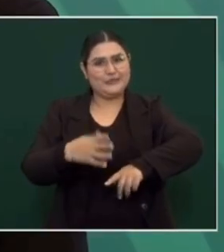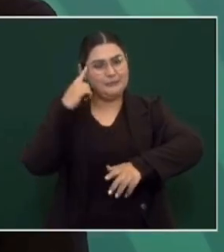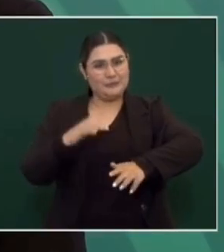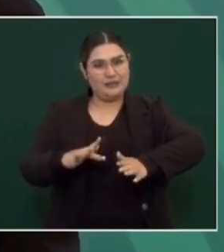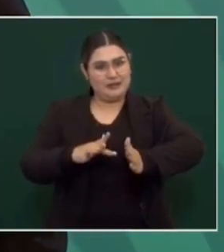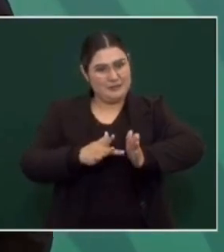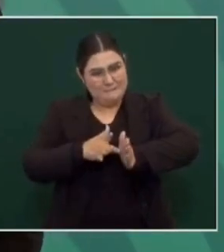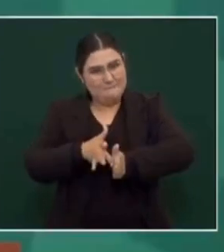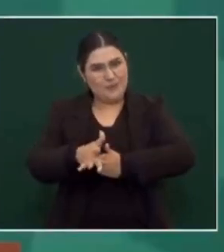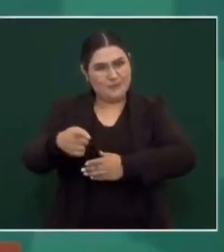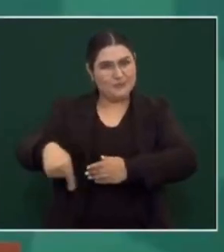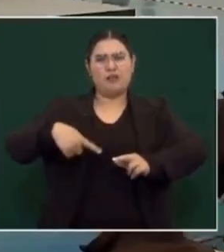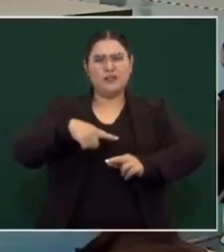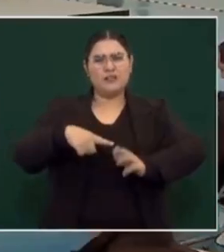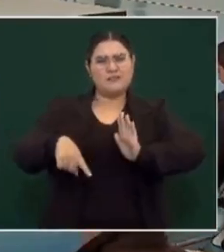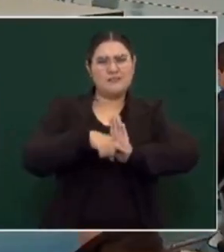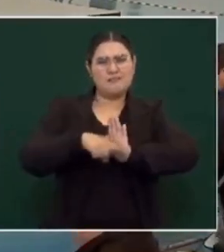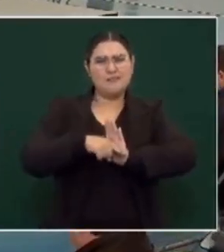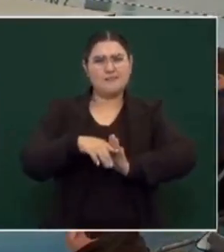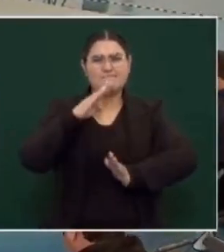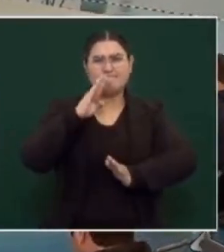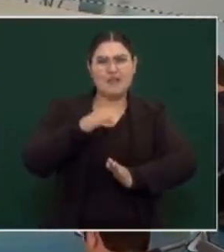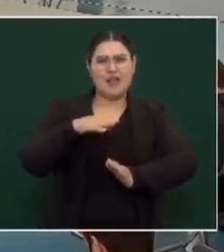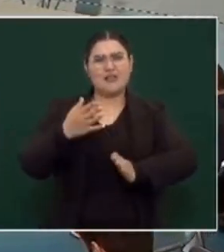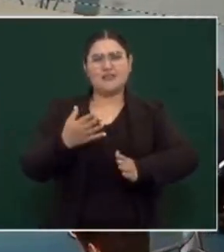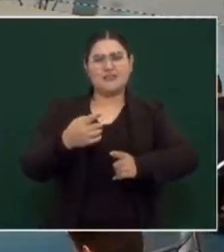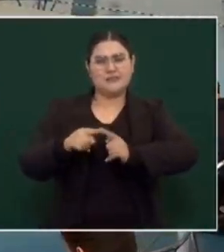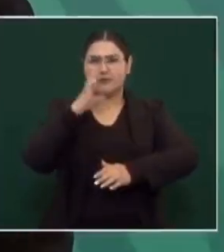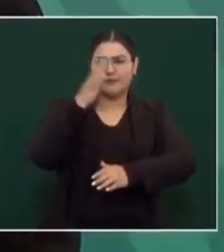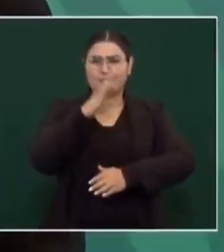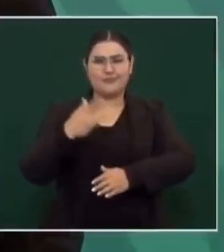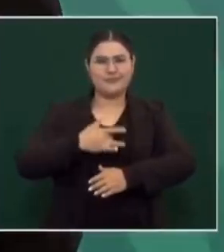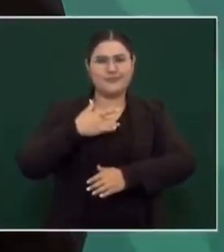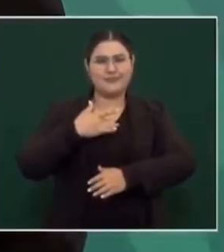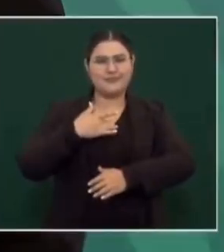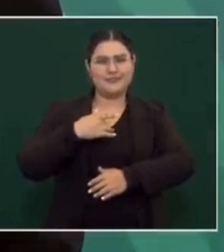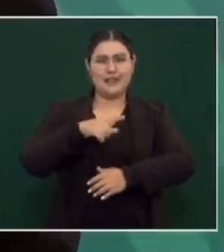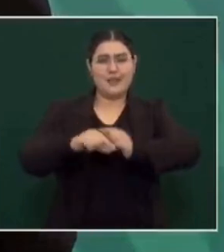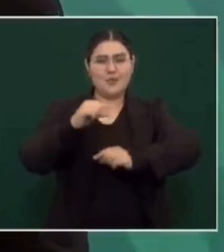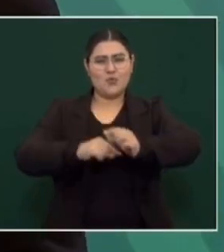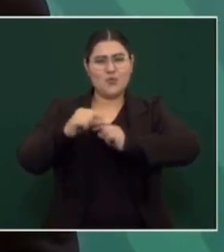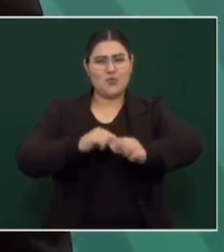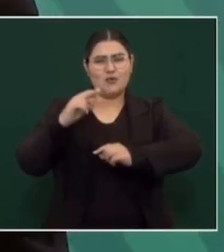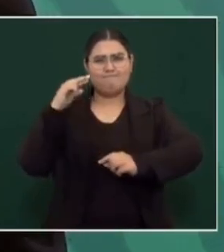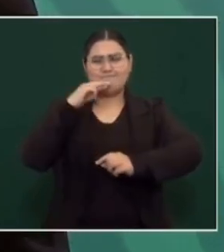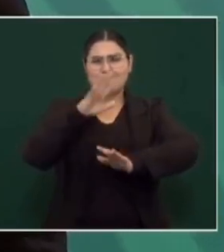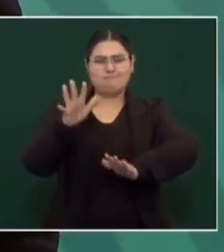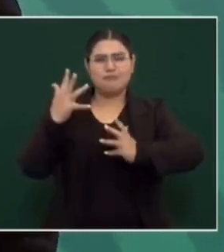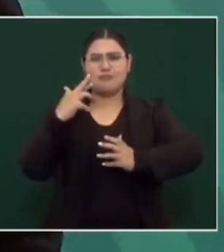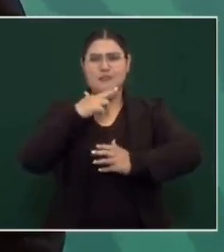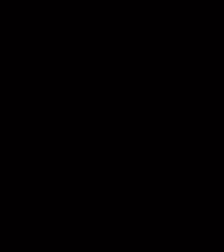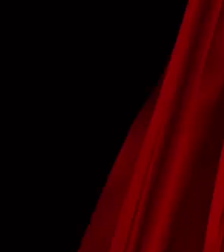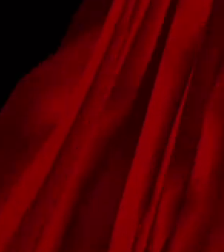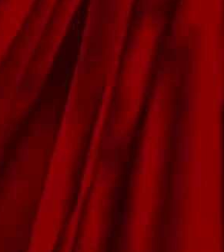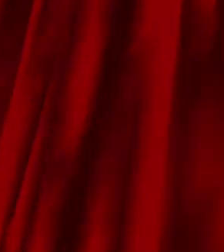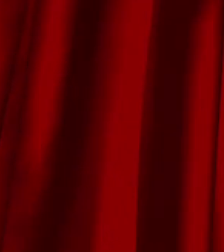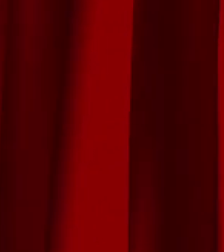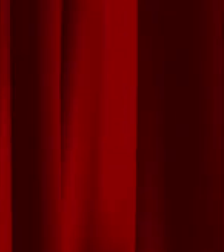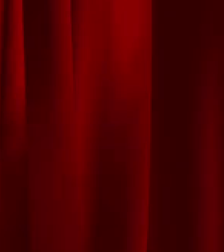Yo estoy en contra de la riqueza malavida. En contra de los que de la noche a la mañana se vuelven inmensamente ricos, porque se dedicaron a saquear, a robar.